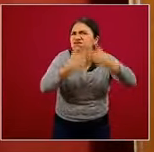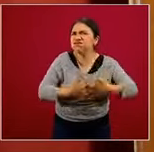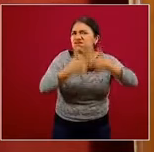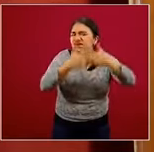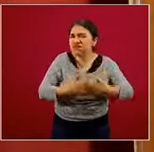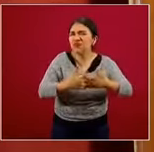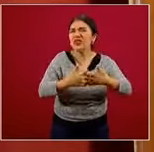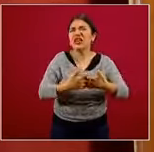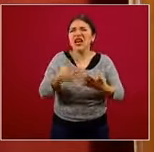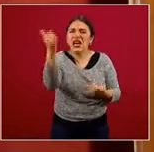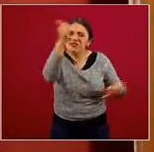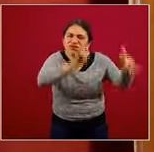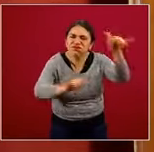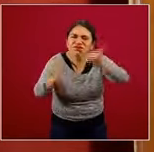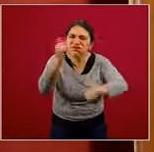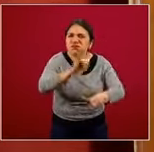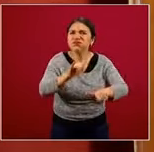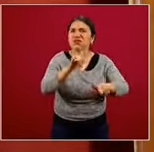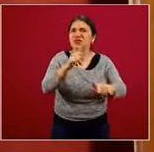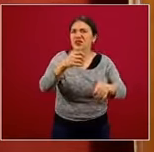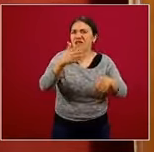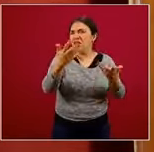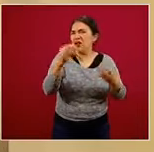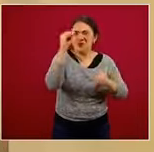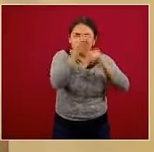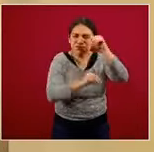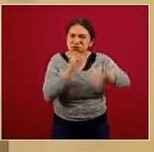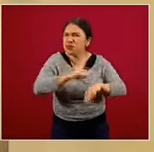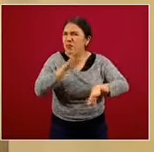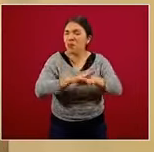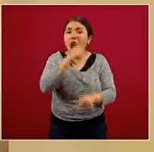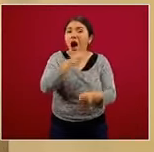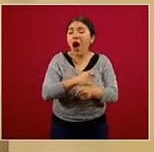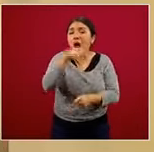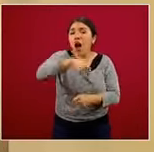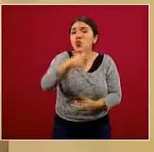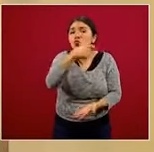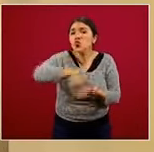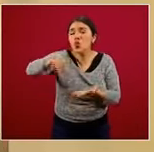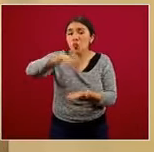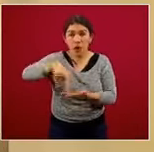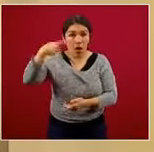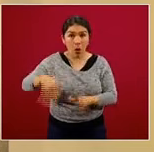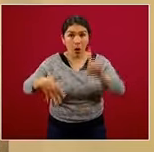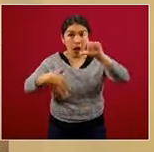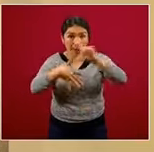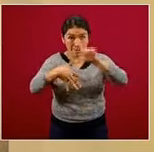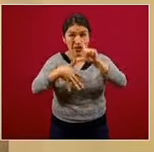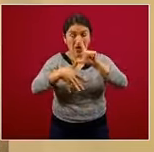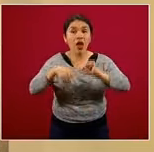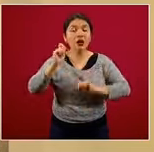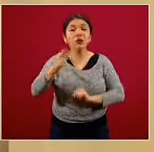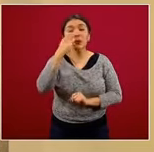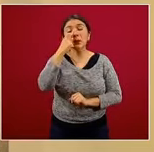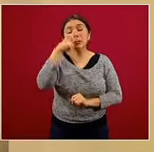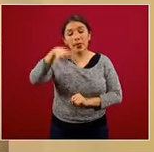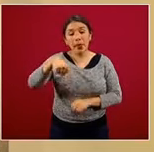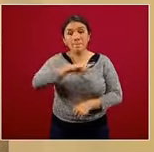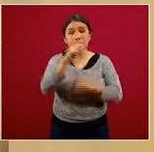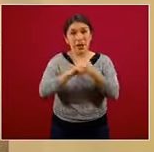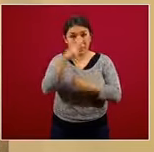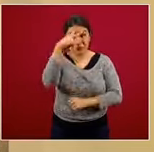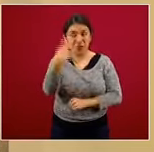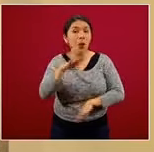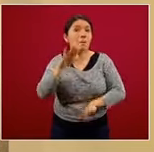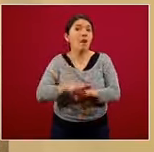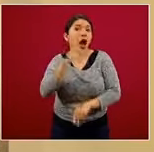de alimentos ultraindustrializados. En América Latina, por cierto, somos los que tenemos el